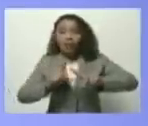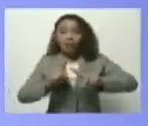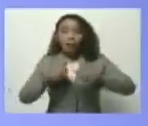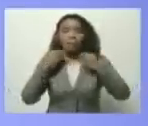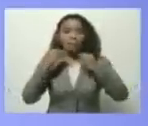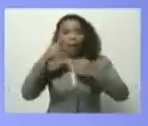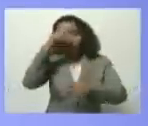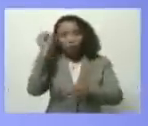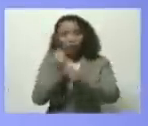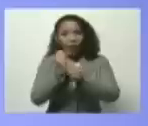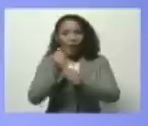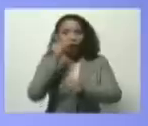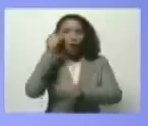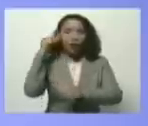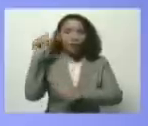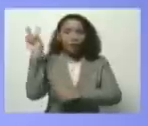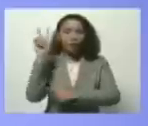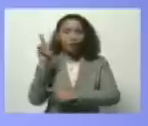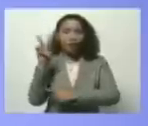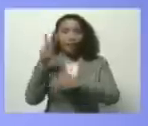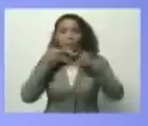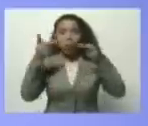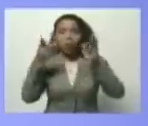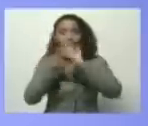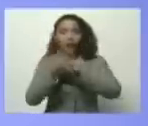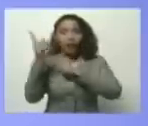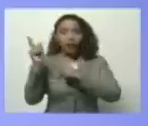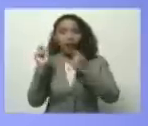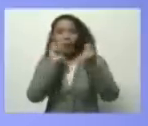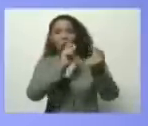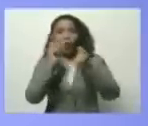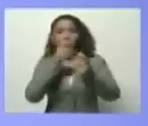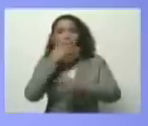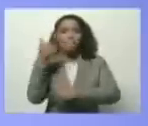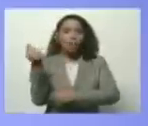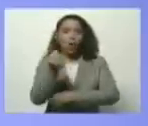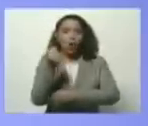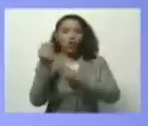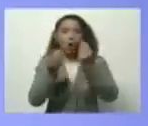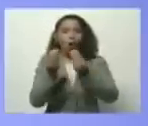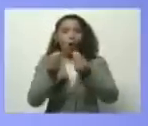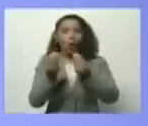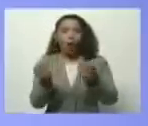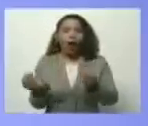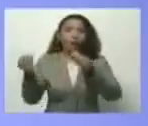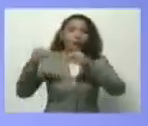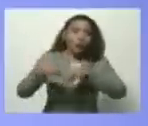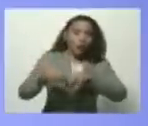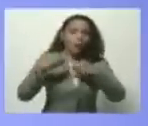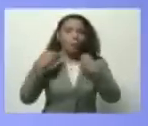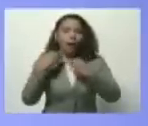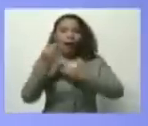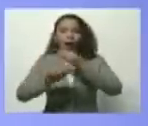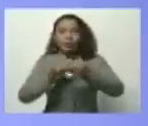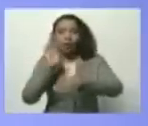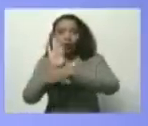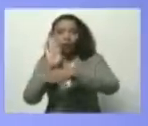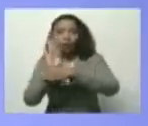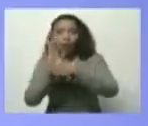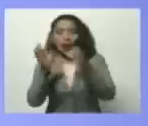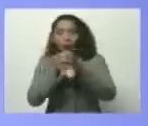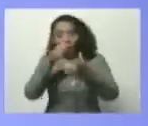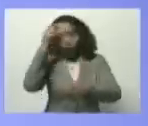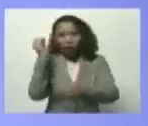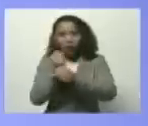venezolana también se avanzará en la discusión y mejoramiento de las convenciones colectivas para garantizar la protección de la clase